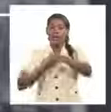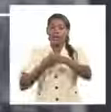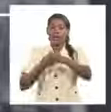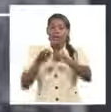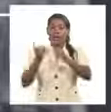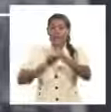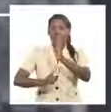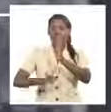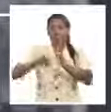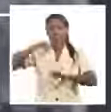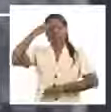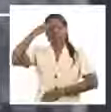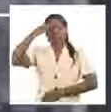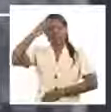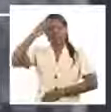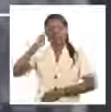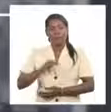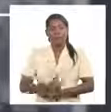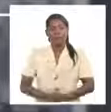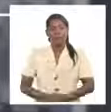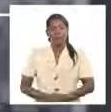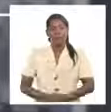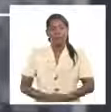en Cuba. Diana Rosendhalter, Observatorio Científico.